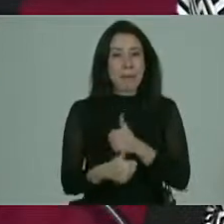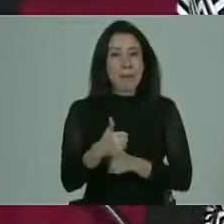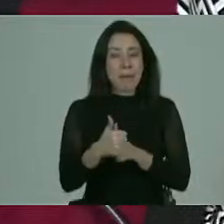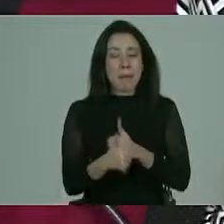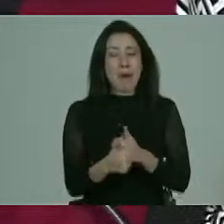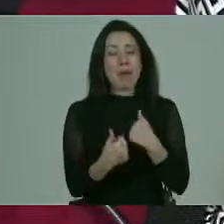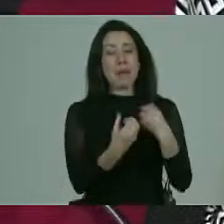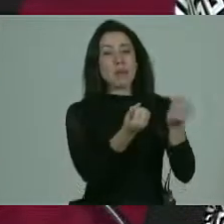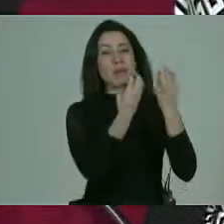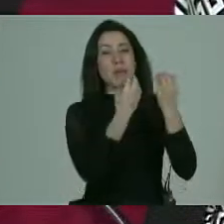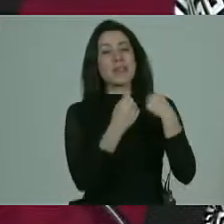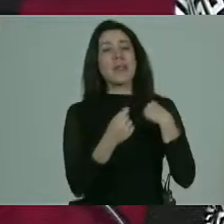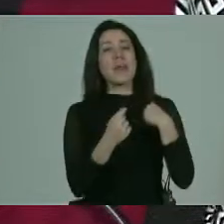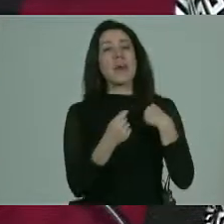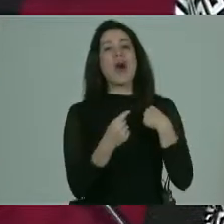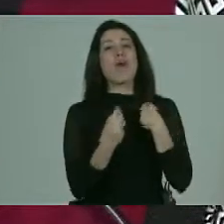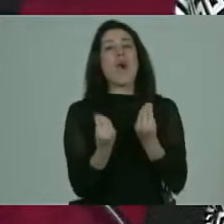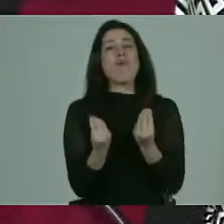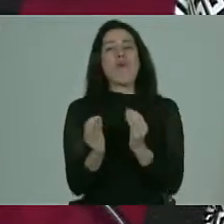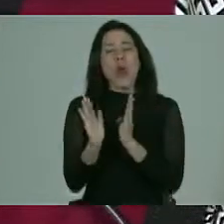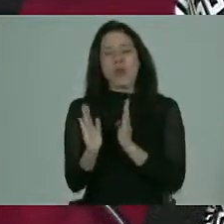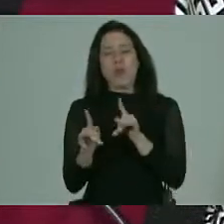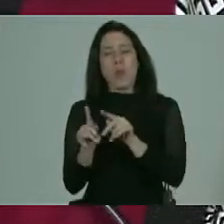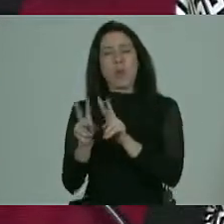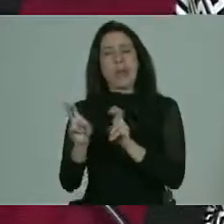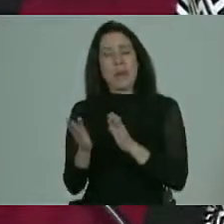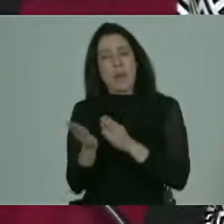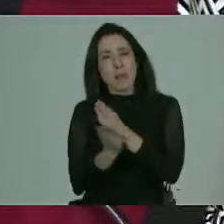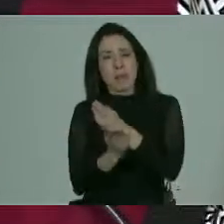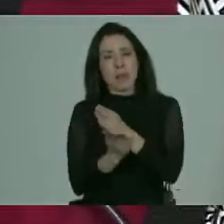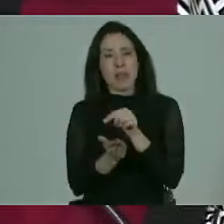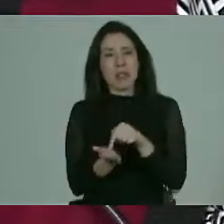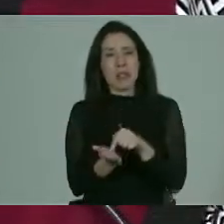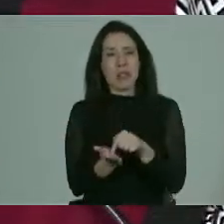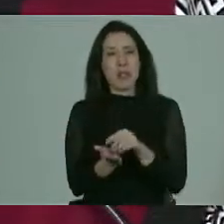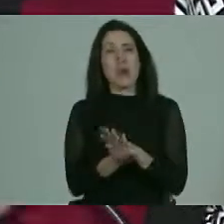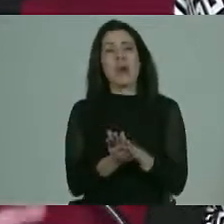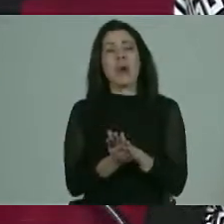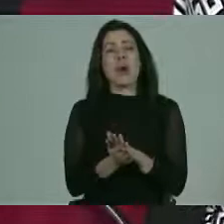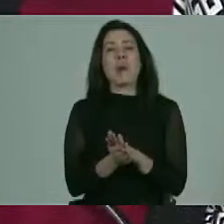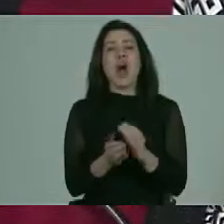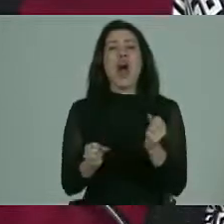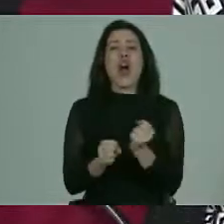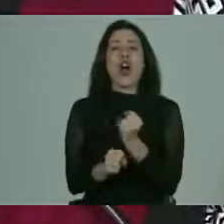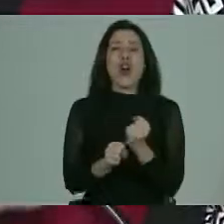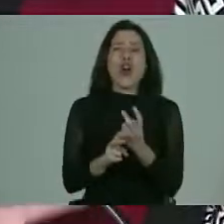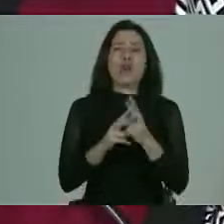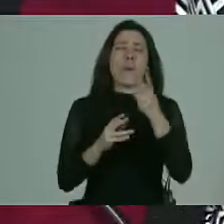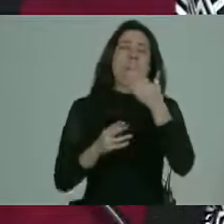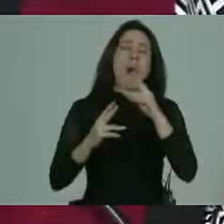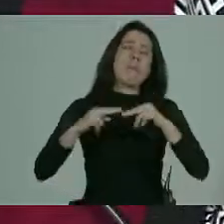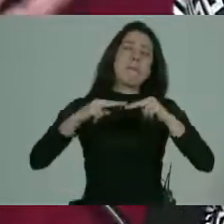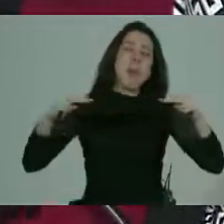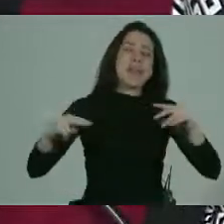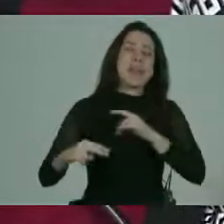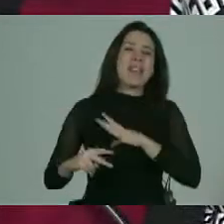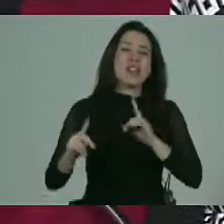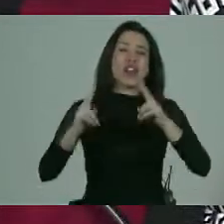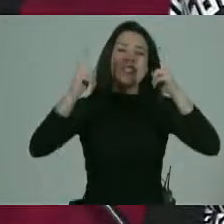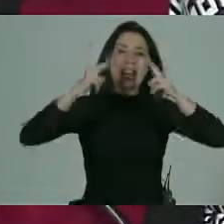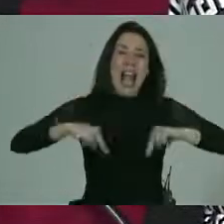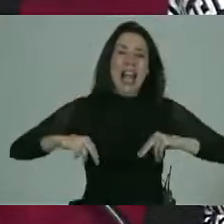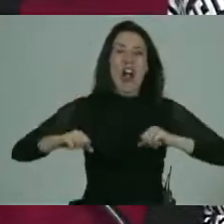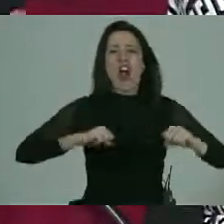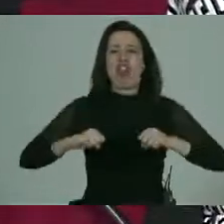a uno le enseñan a ser técnicamente bueno en un área como no sé sepa construir las mejores fuentes de Chile que no se caigan con los